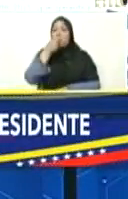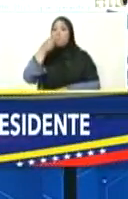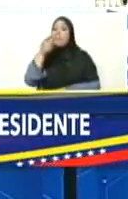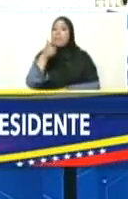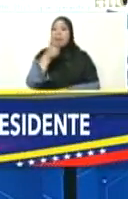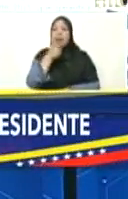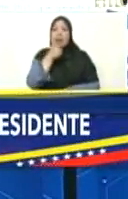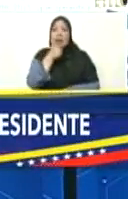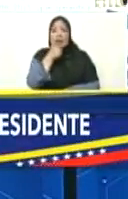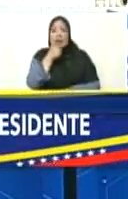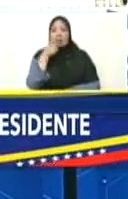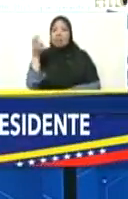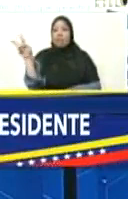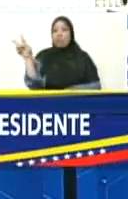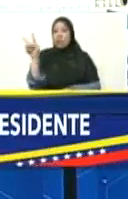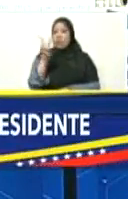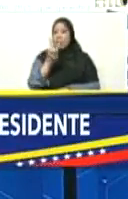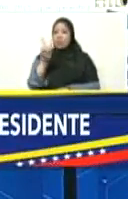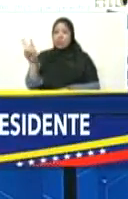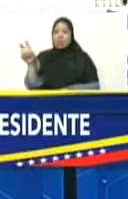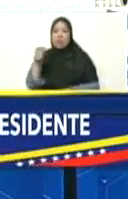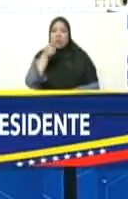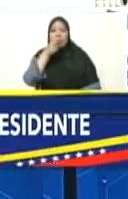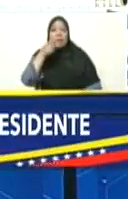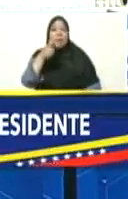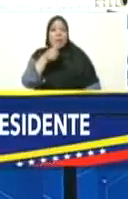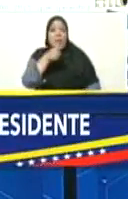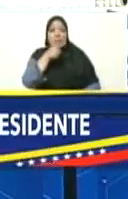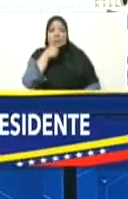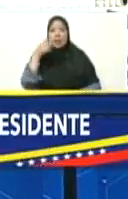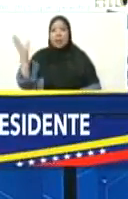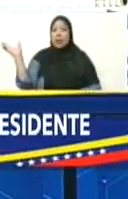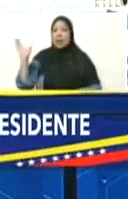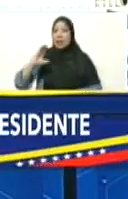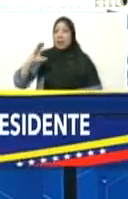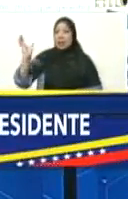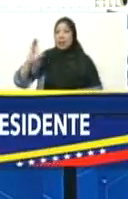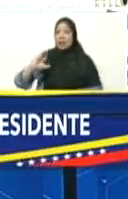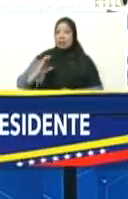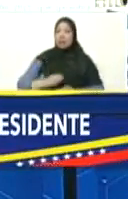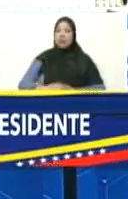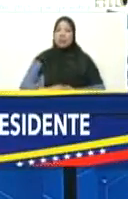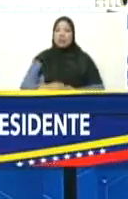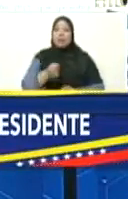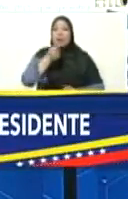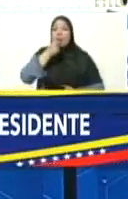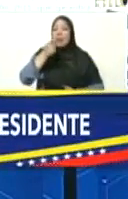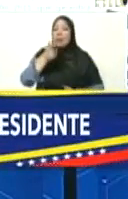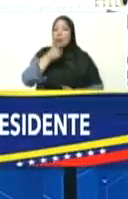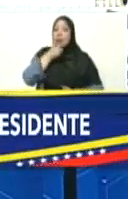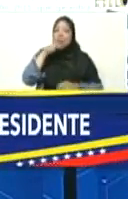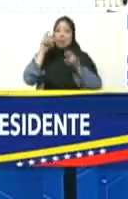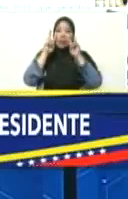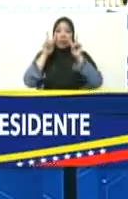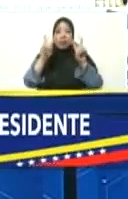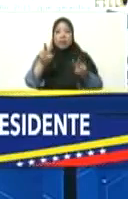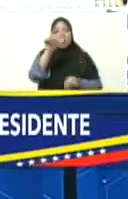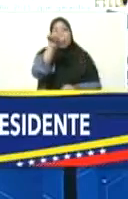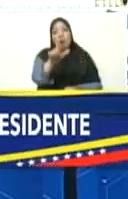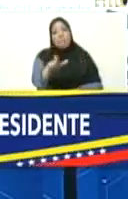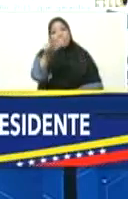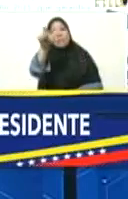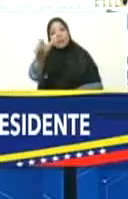está Venezuela, qué bella está Caracas, qué bella se ve la gente,